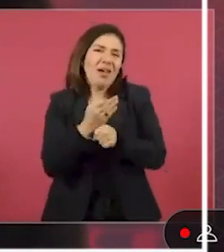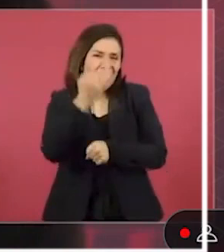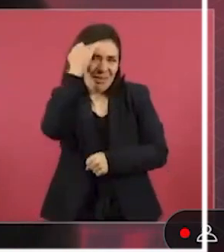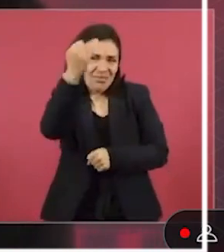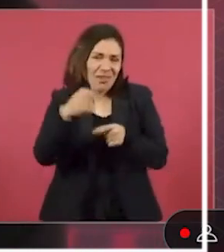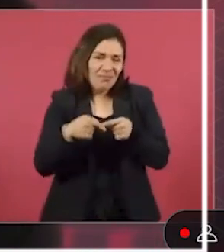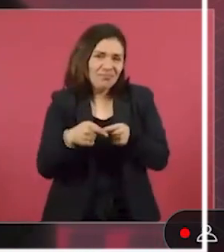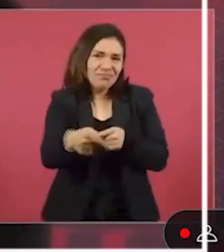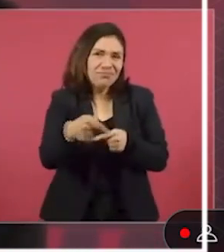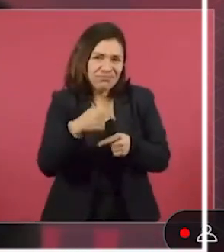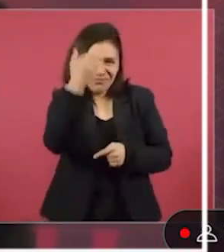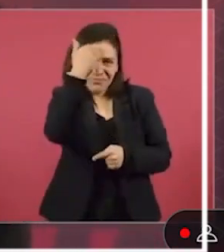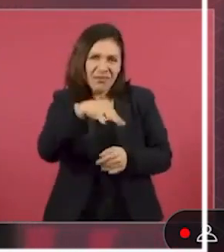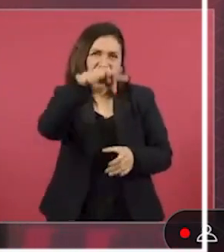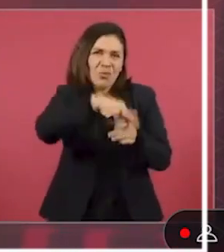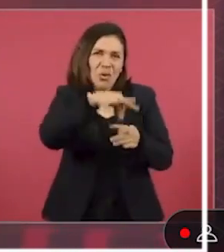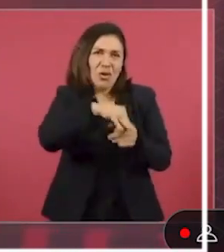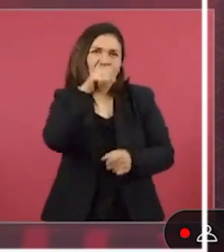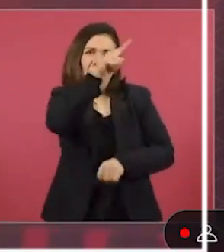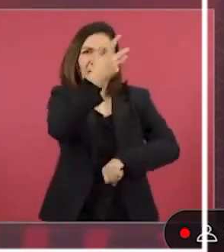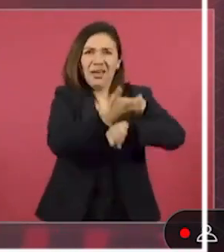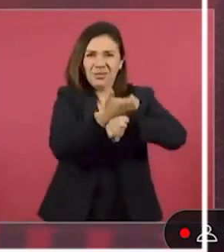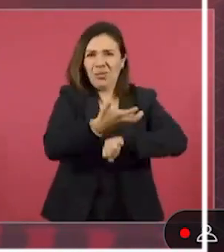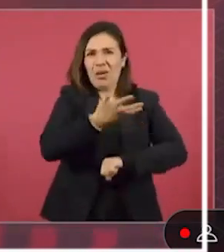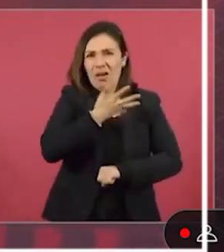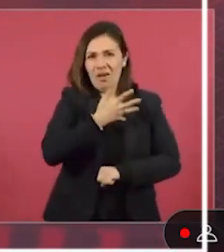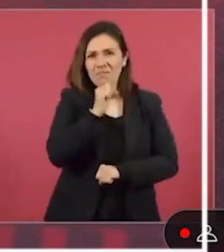de elecciones en estados unidos